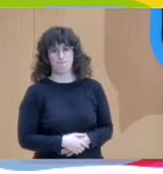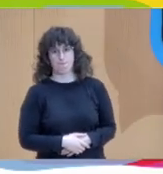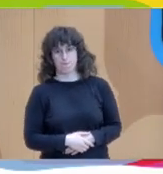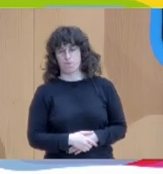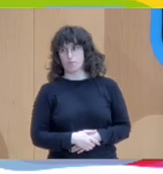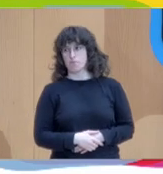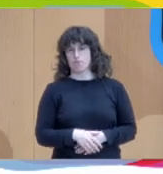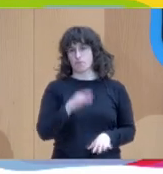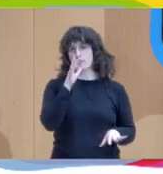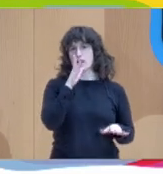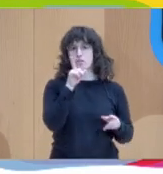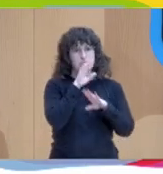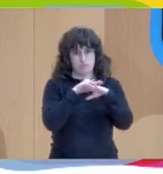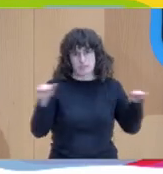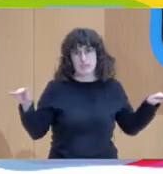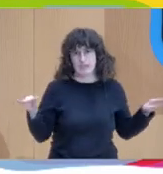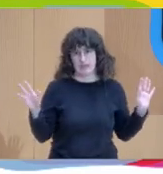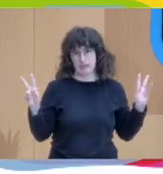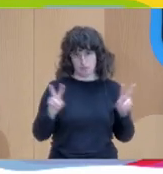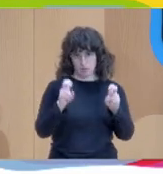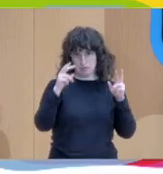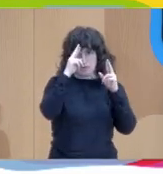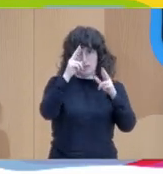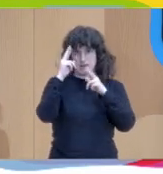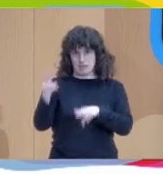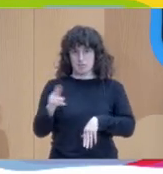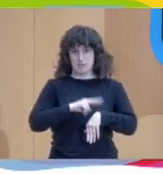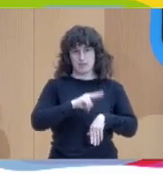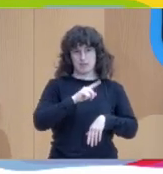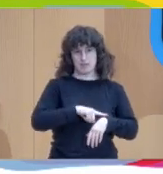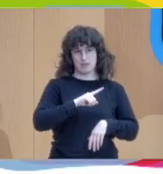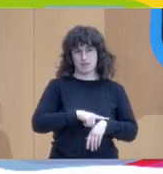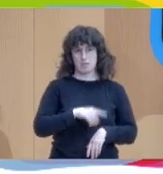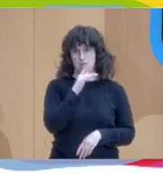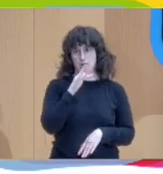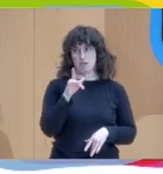Y ahora silencio, es lo de respetar los tiempos, ¿verdad? Ahora silencio.